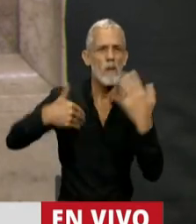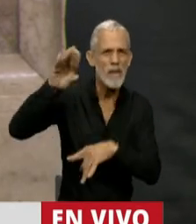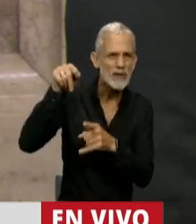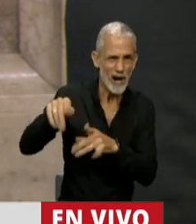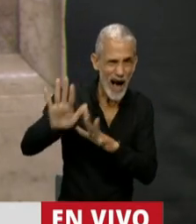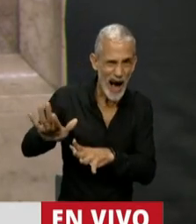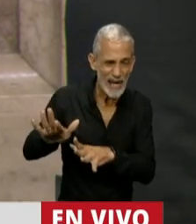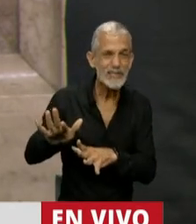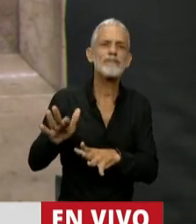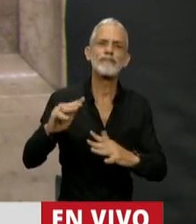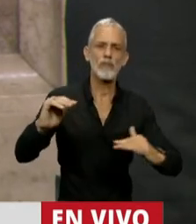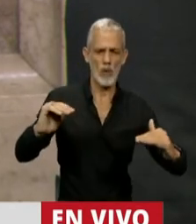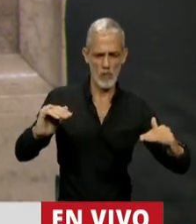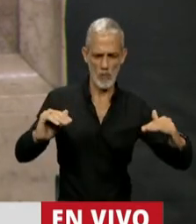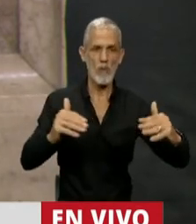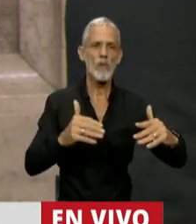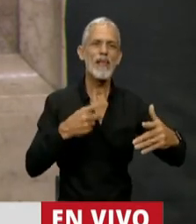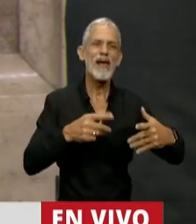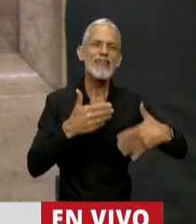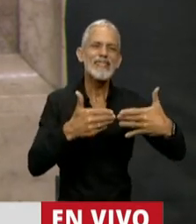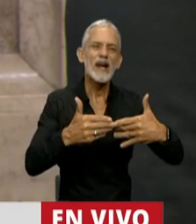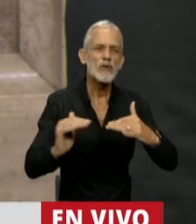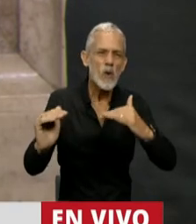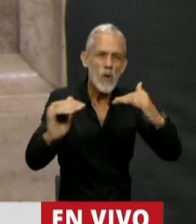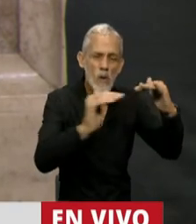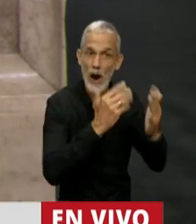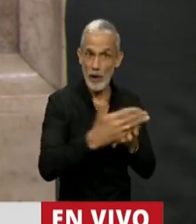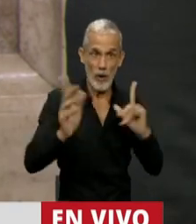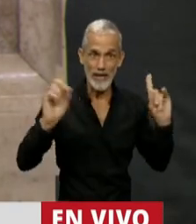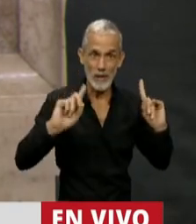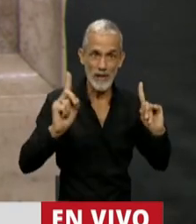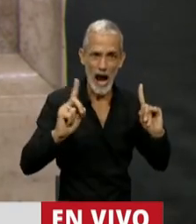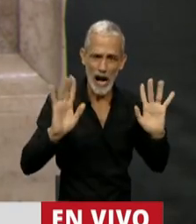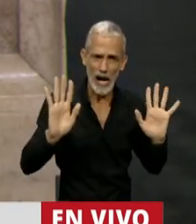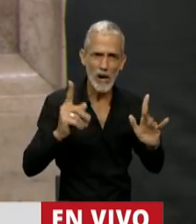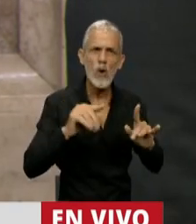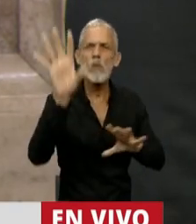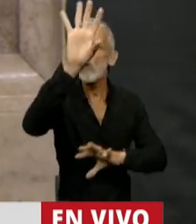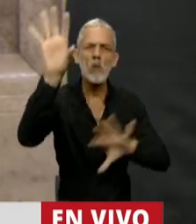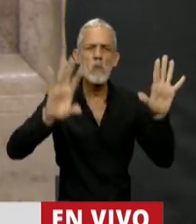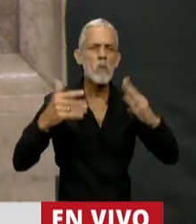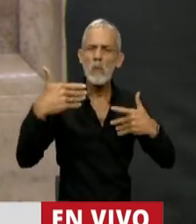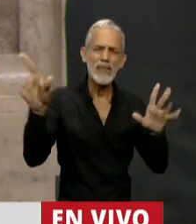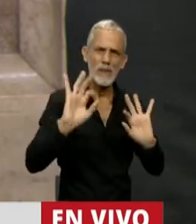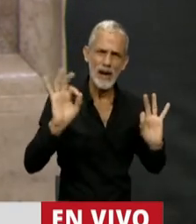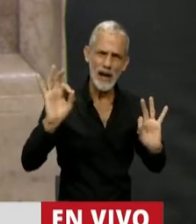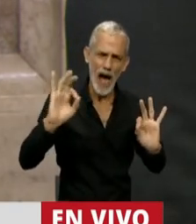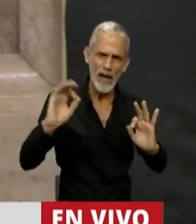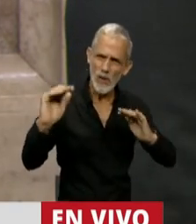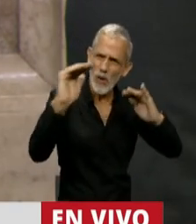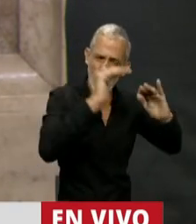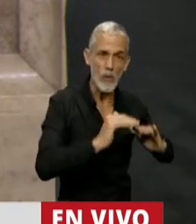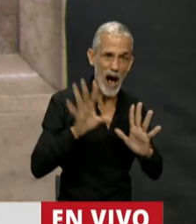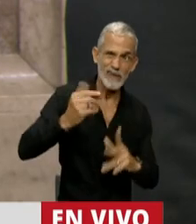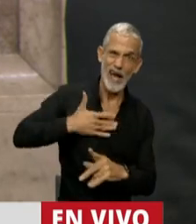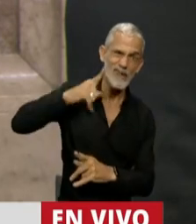y de esa manera puede haber un desarrollo armónico, sin discriminar a ninguna región geográfica. Pero bajo este régimen del